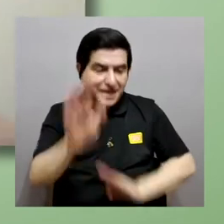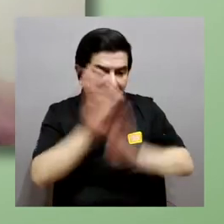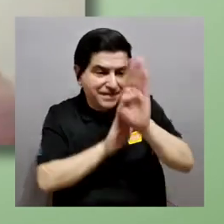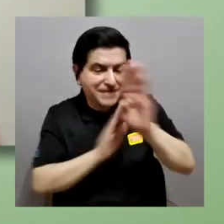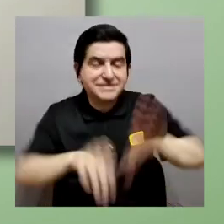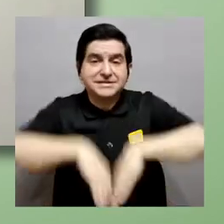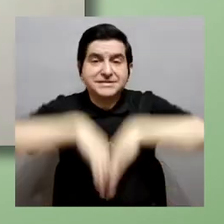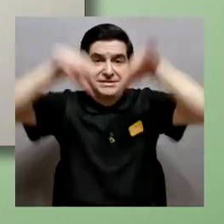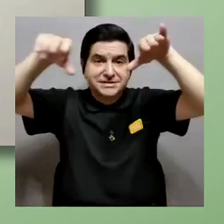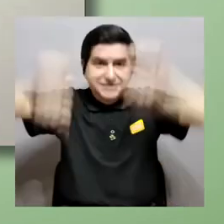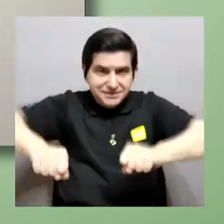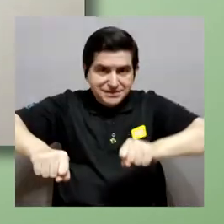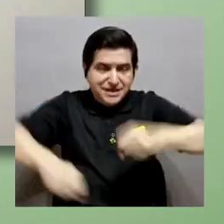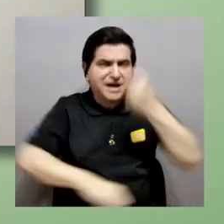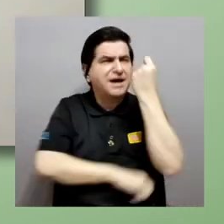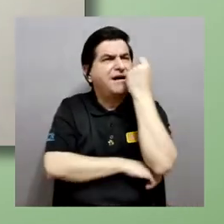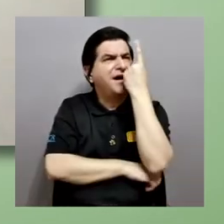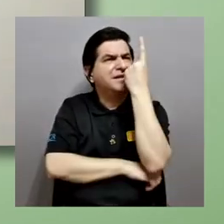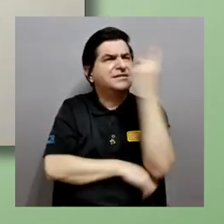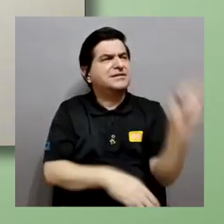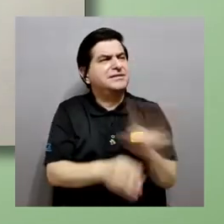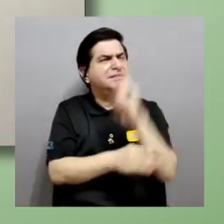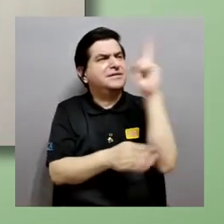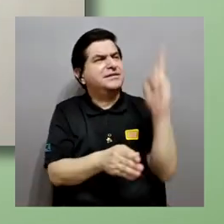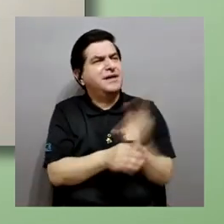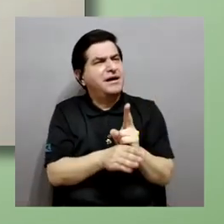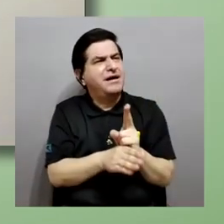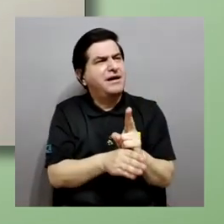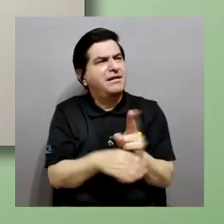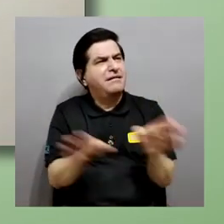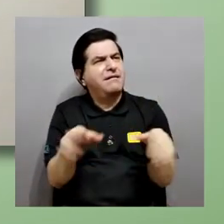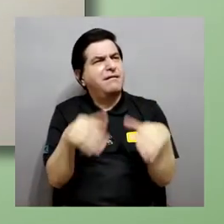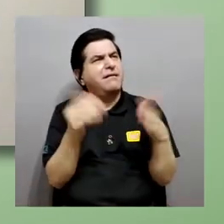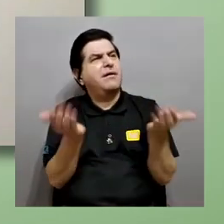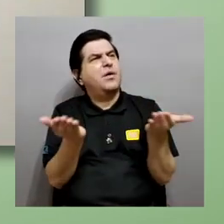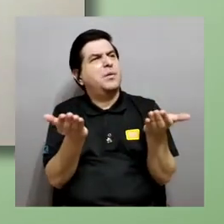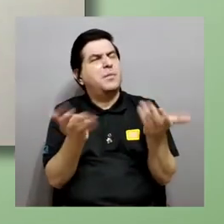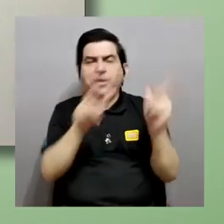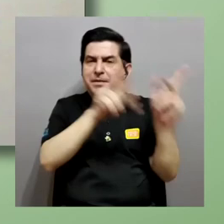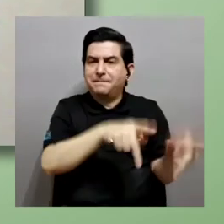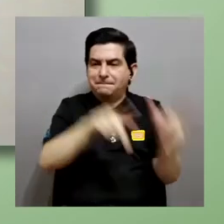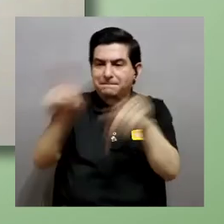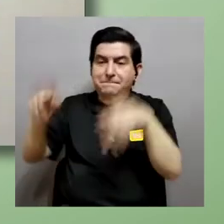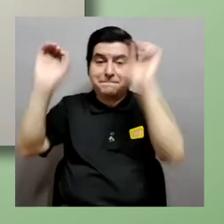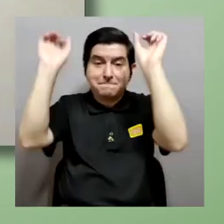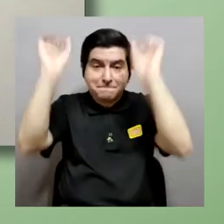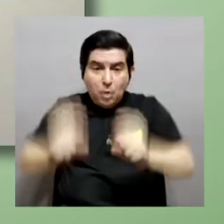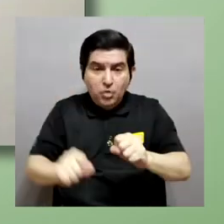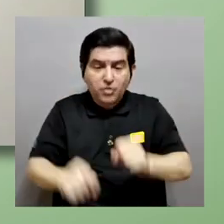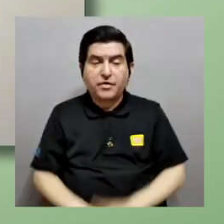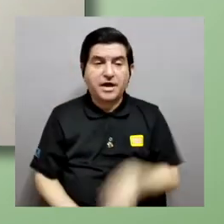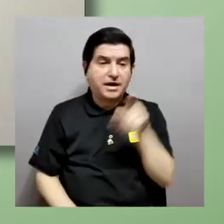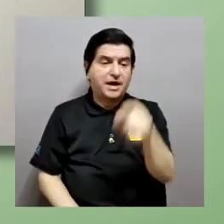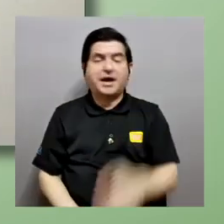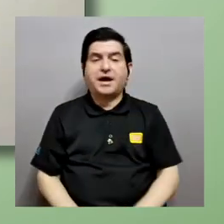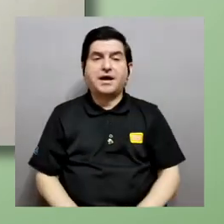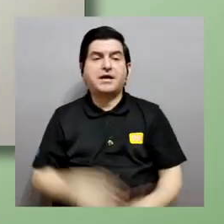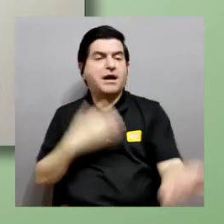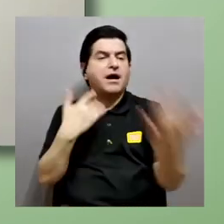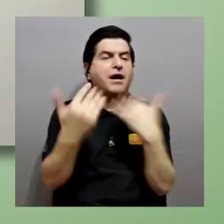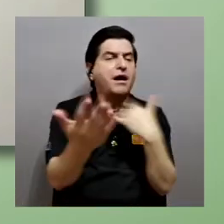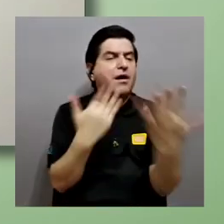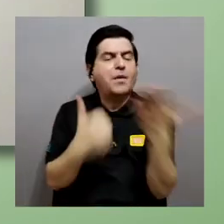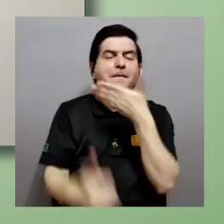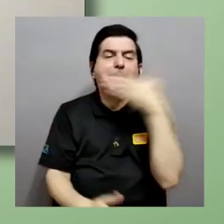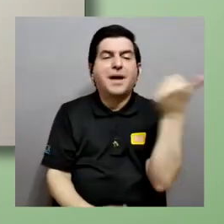desarrollar estos sistemas y entender cómo podemos utilizarlos para que las personas puedan empatizar mejor